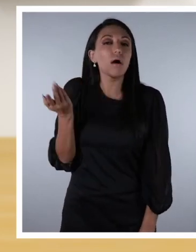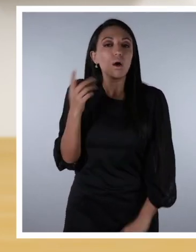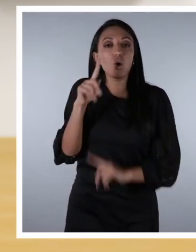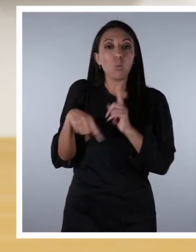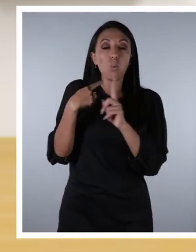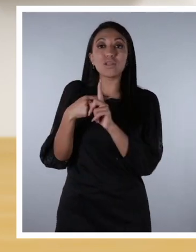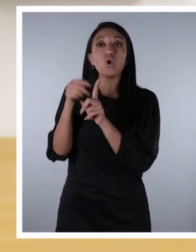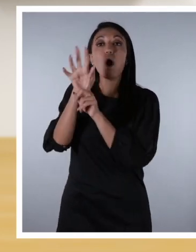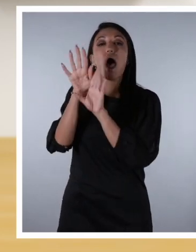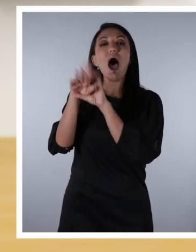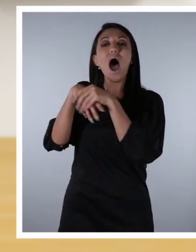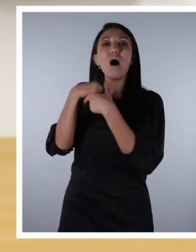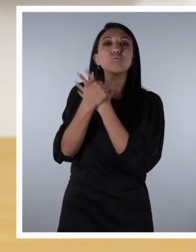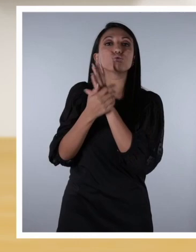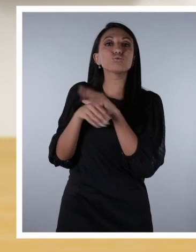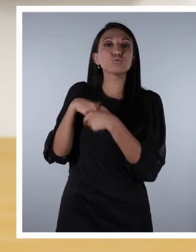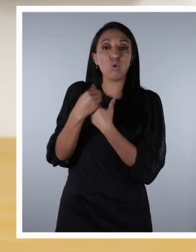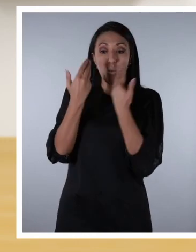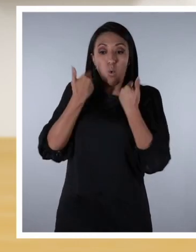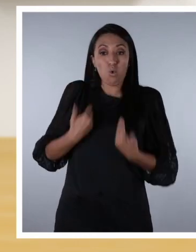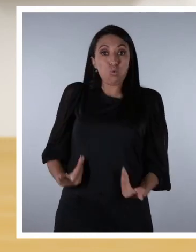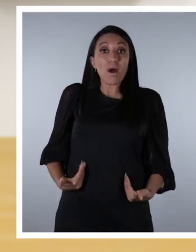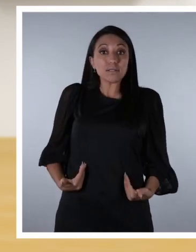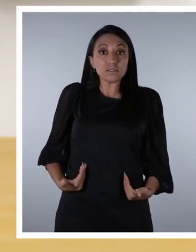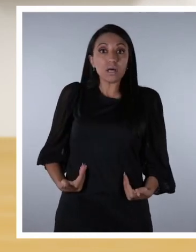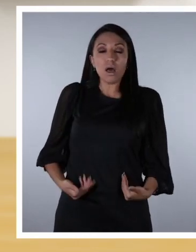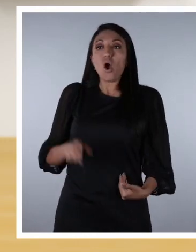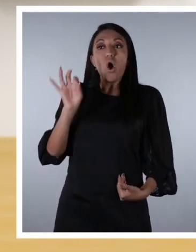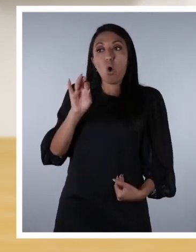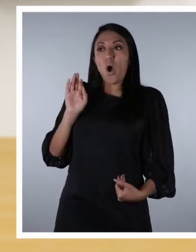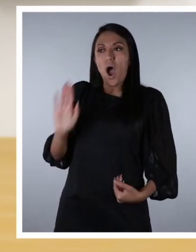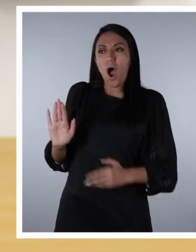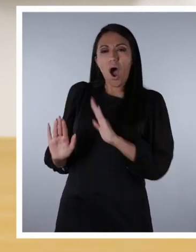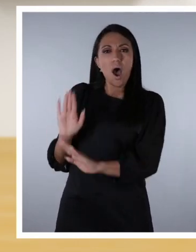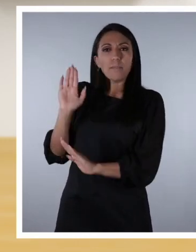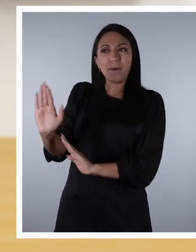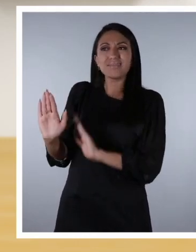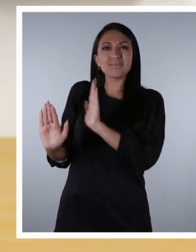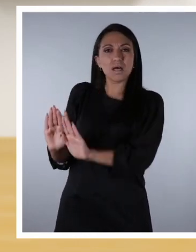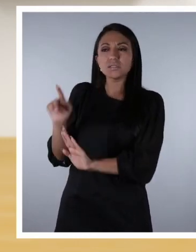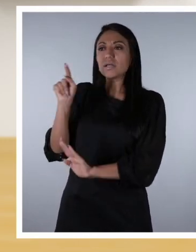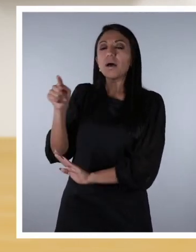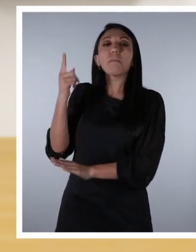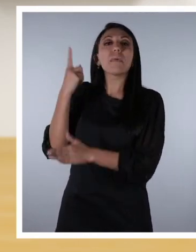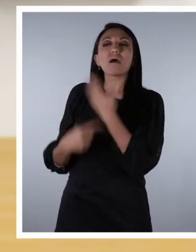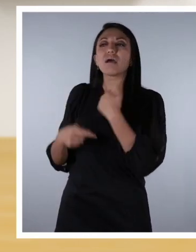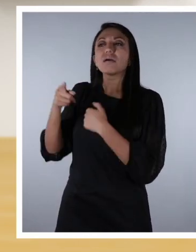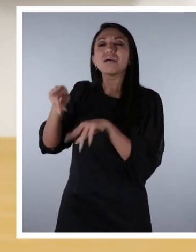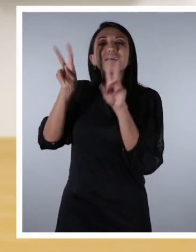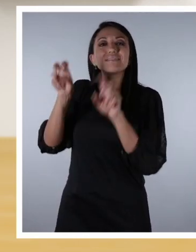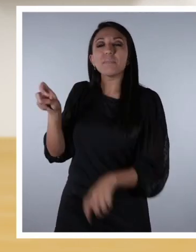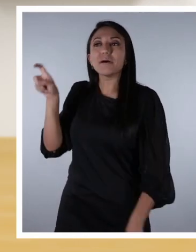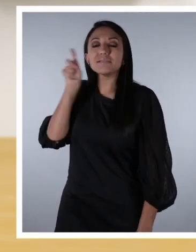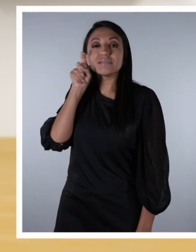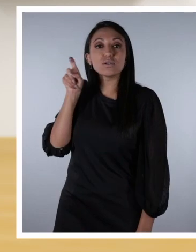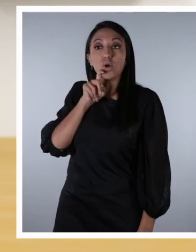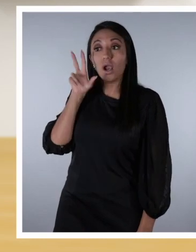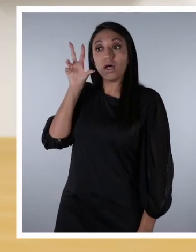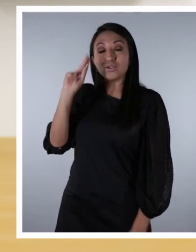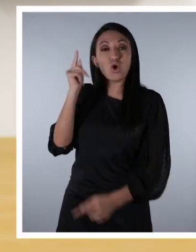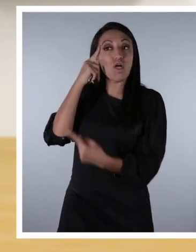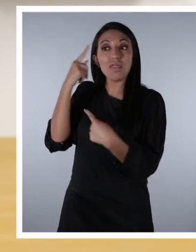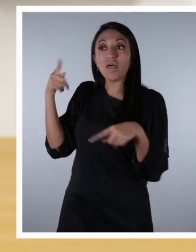presencia de abuso de la fuerza física o intimidación para consumar actos sexuales sin el